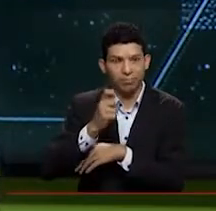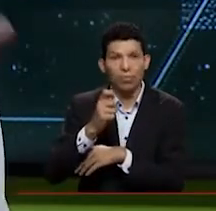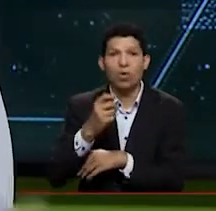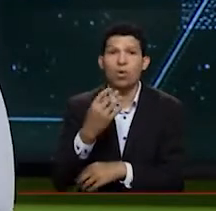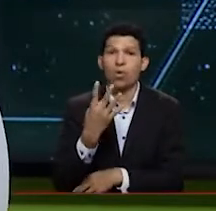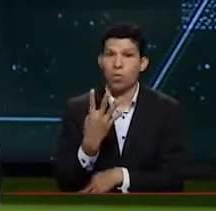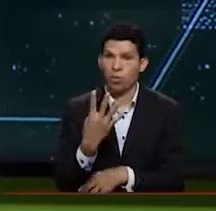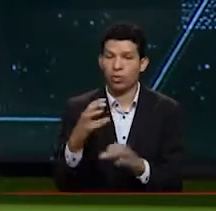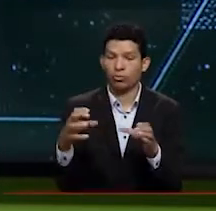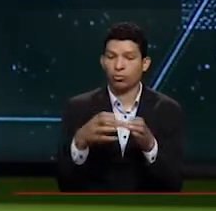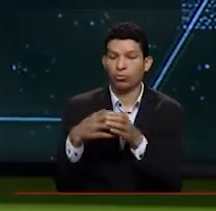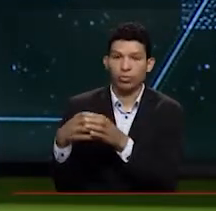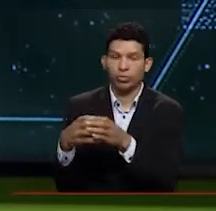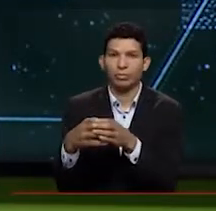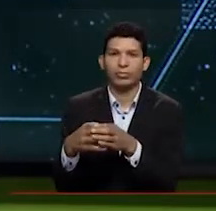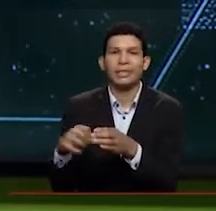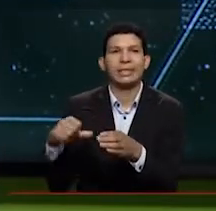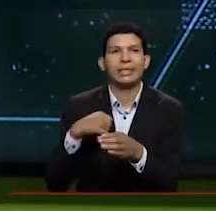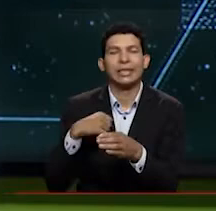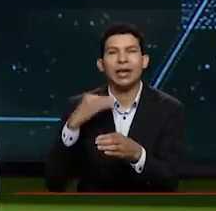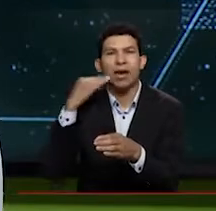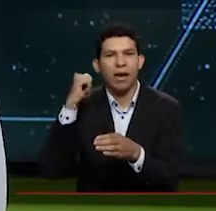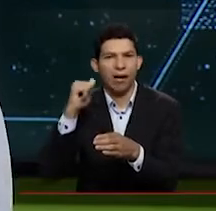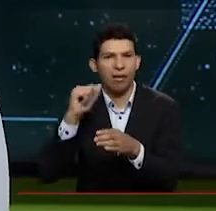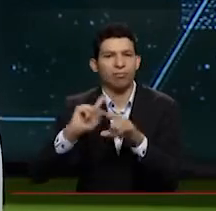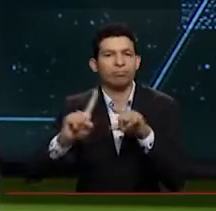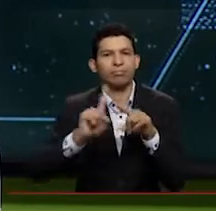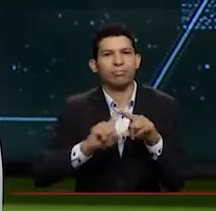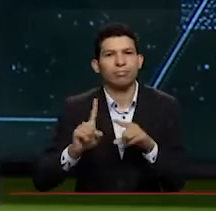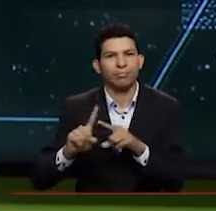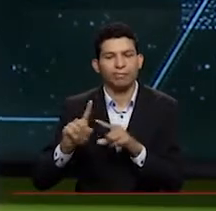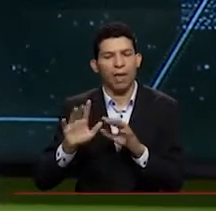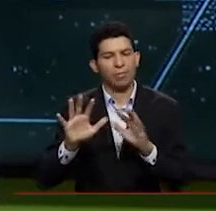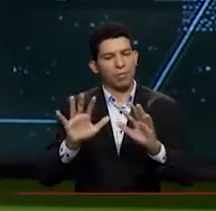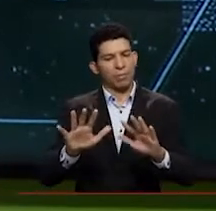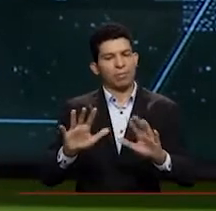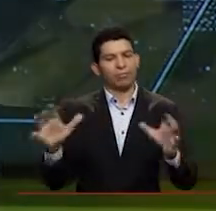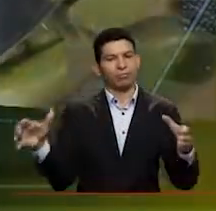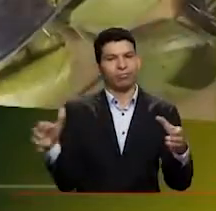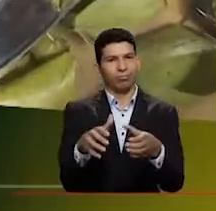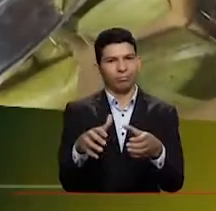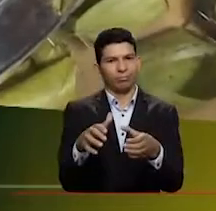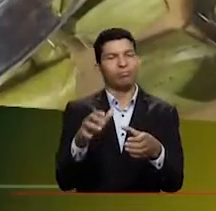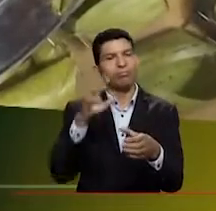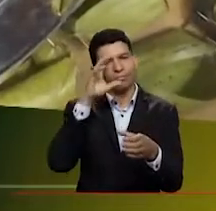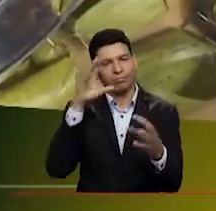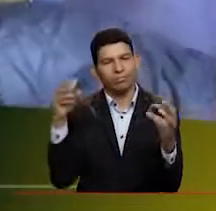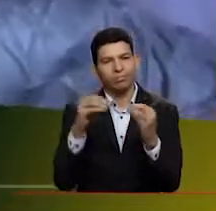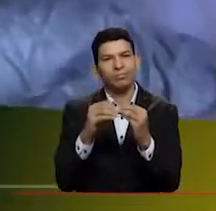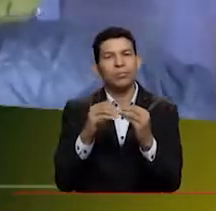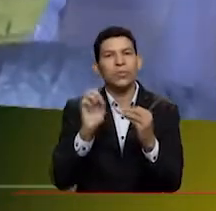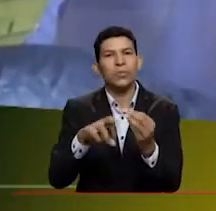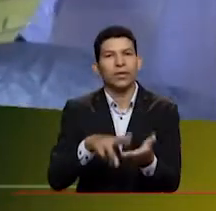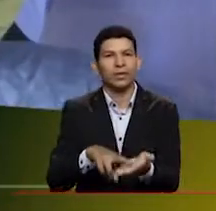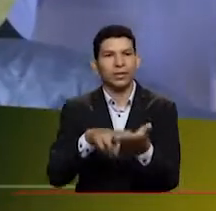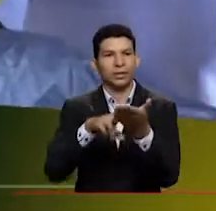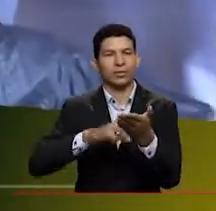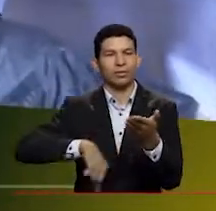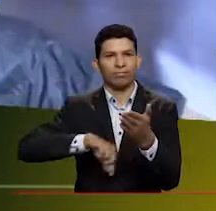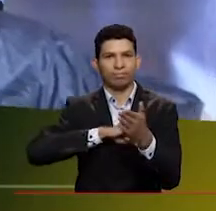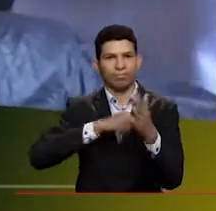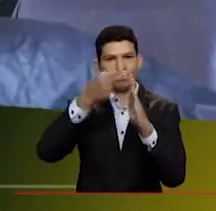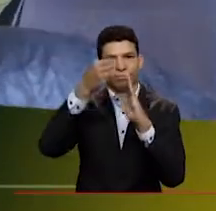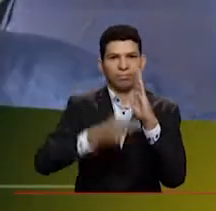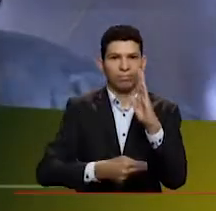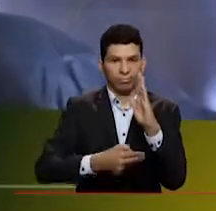asociaciones tienen diferentes mujeres y decidimos organizarnos para brindar, para recuperar nuestra historia.